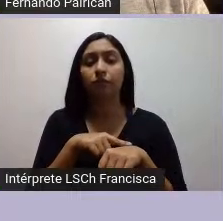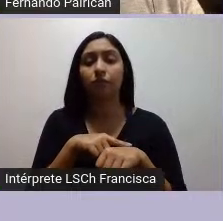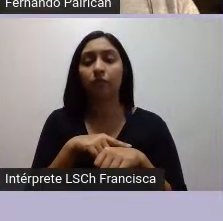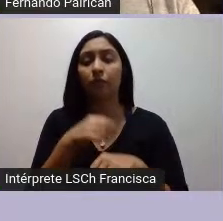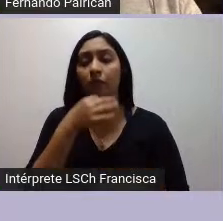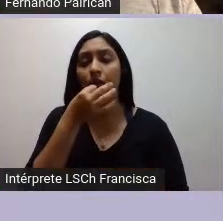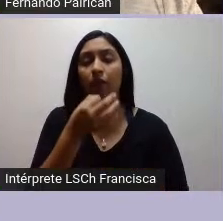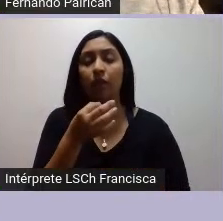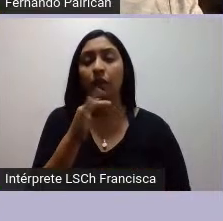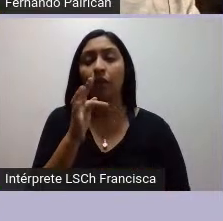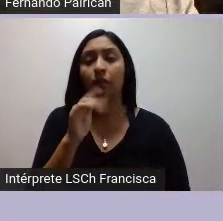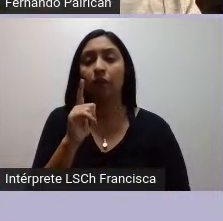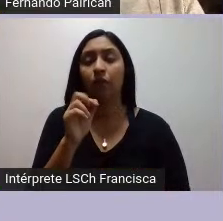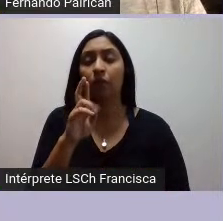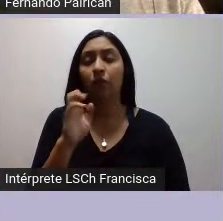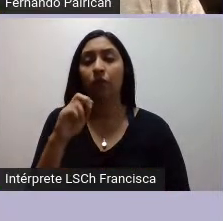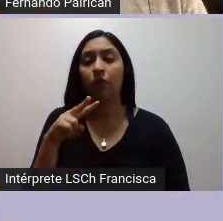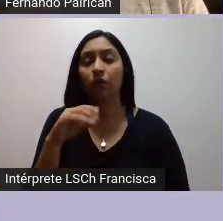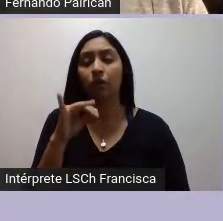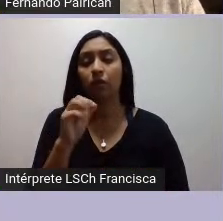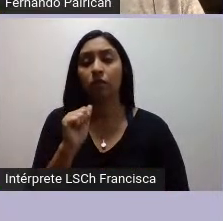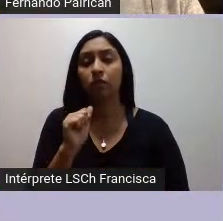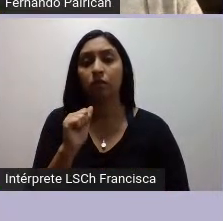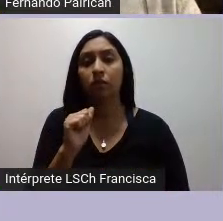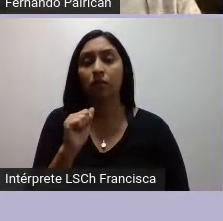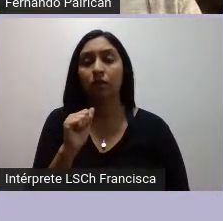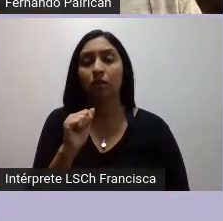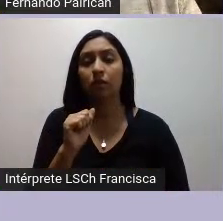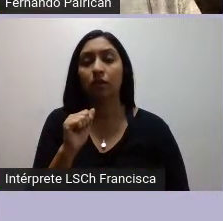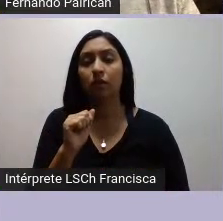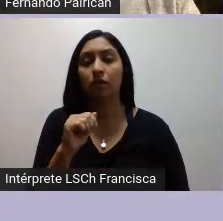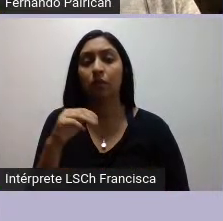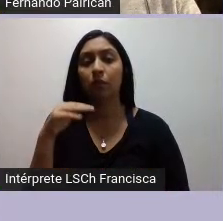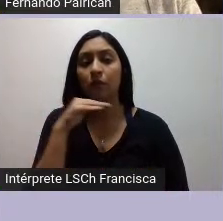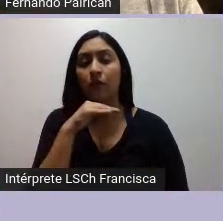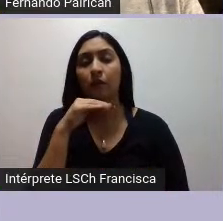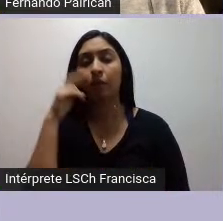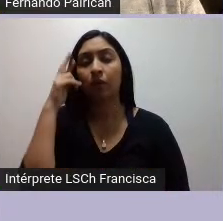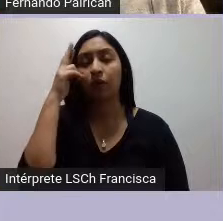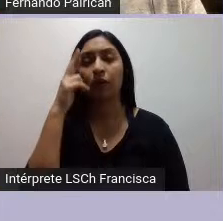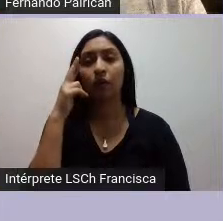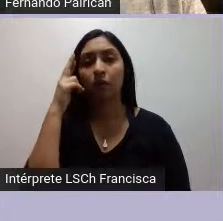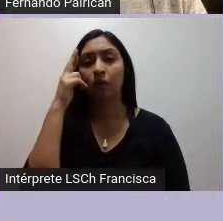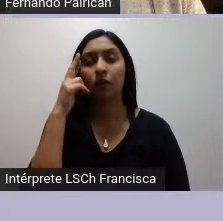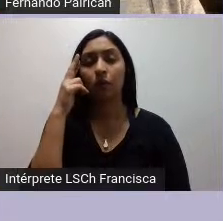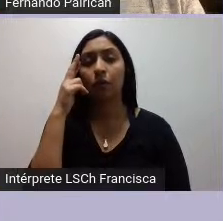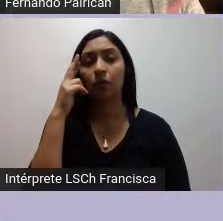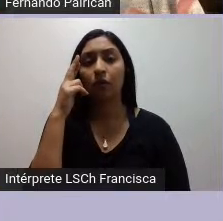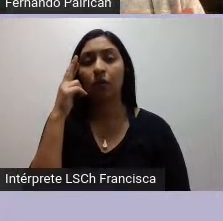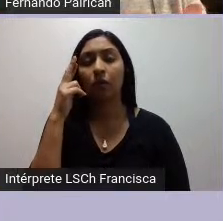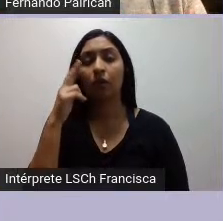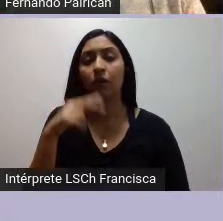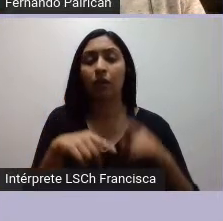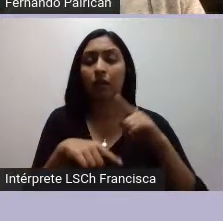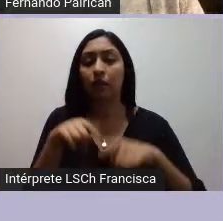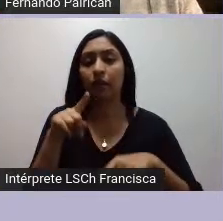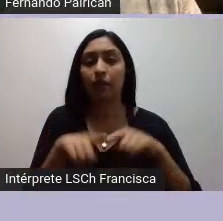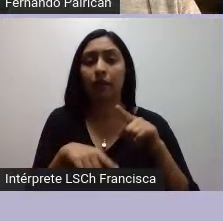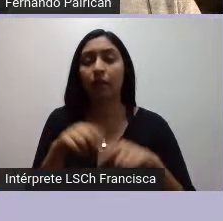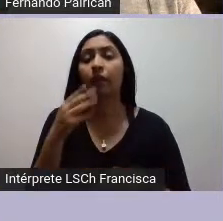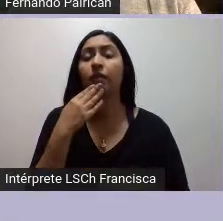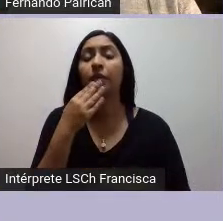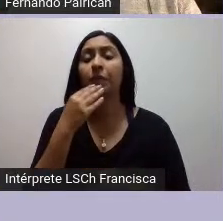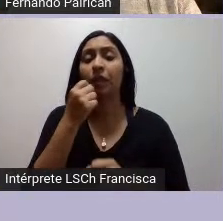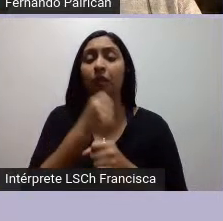un tiempo de prosperidad fugaz donde recuerdan una devolución de tierra pero también un trabajo cooperativo